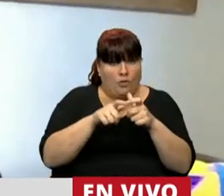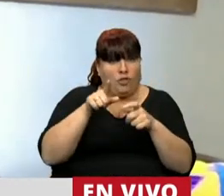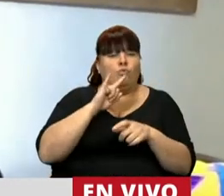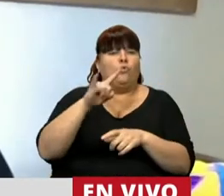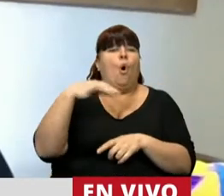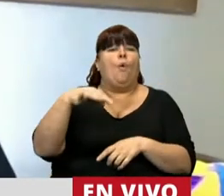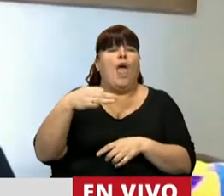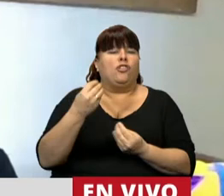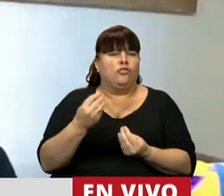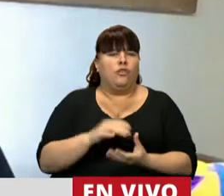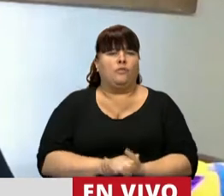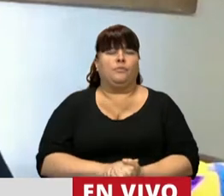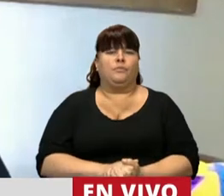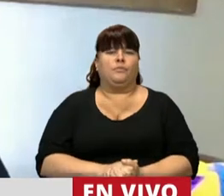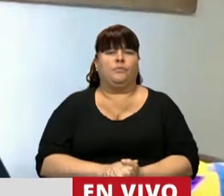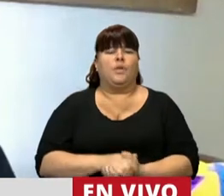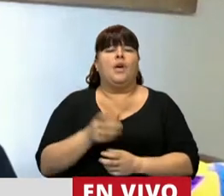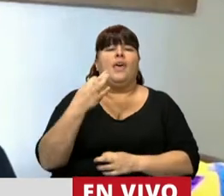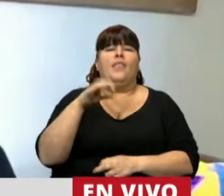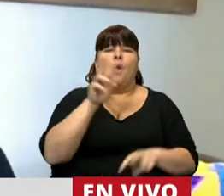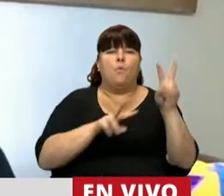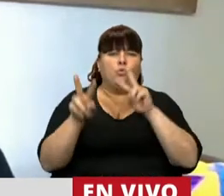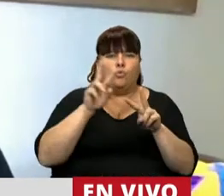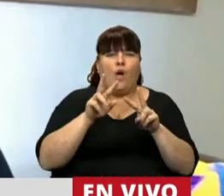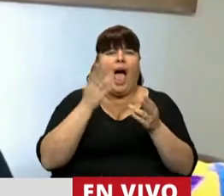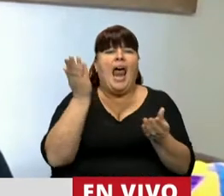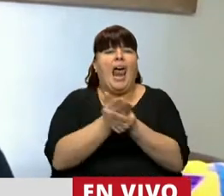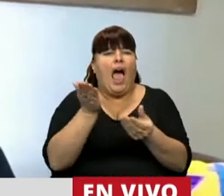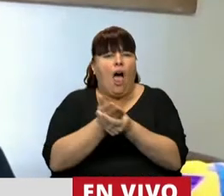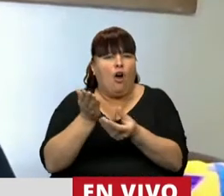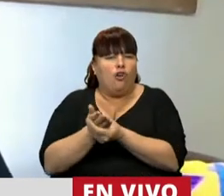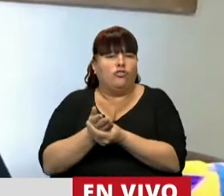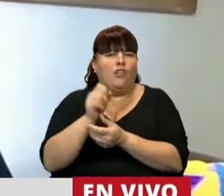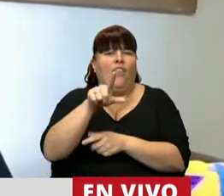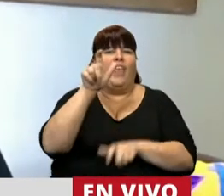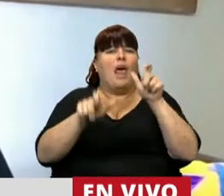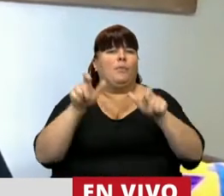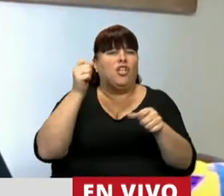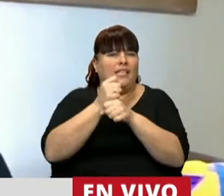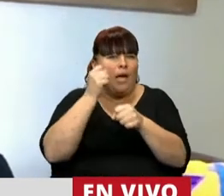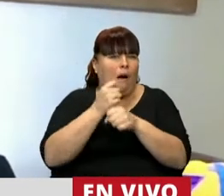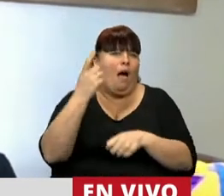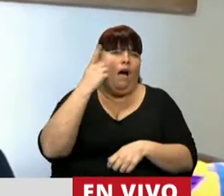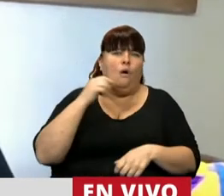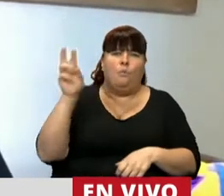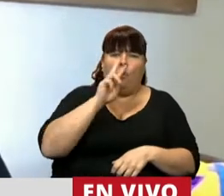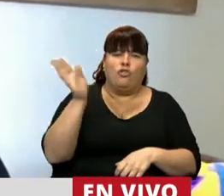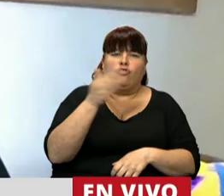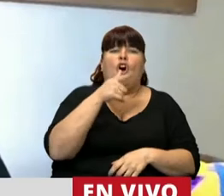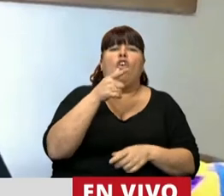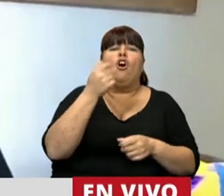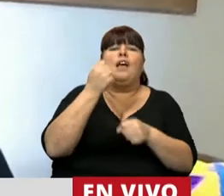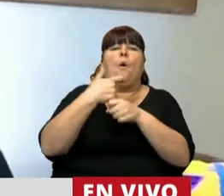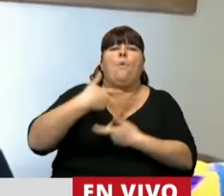a buscar los legajos de los trabajadores y trabajadoras del